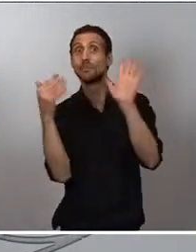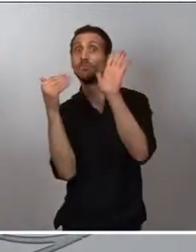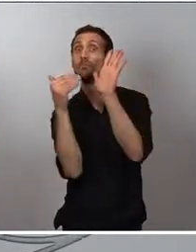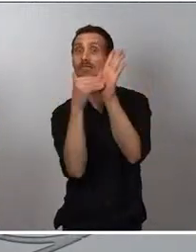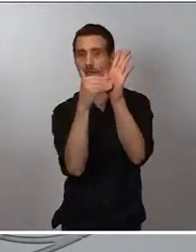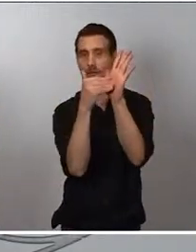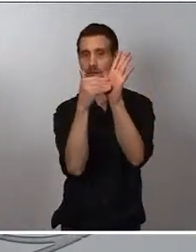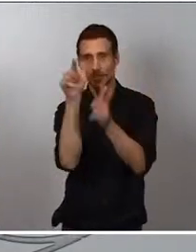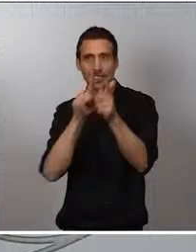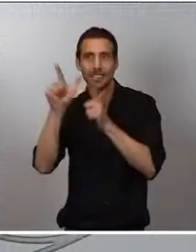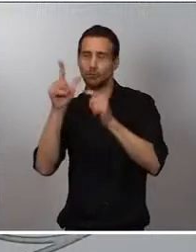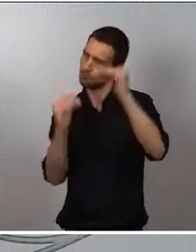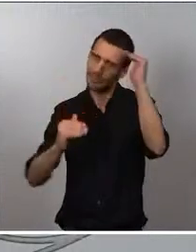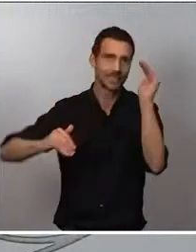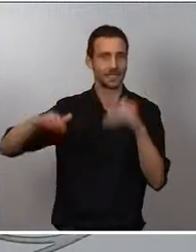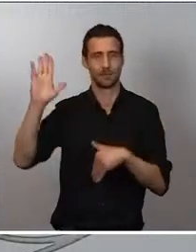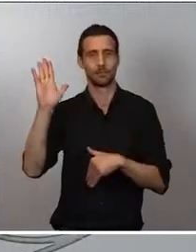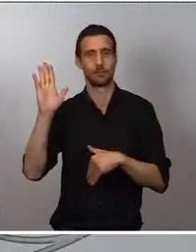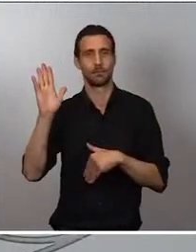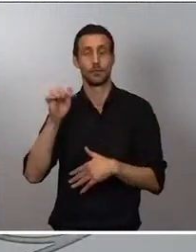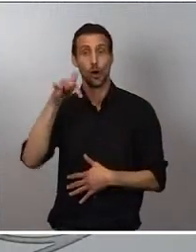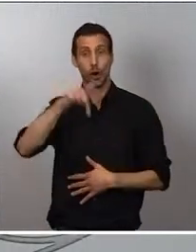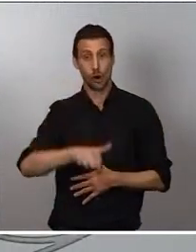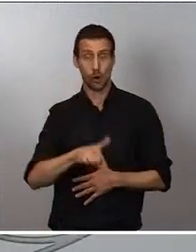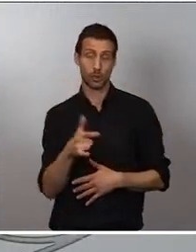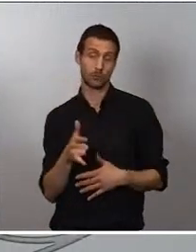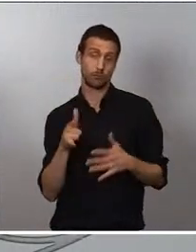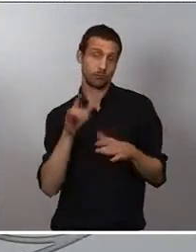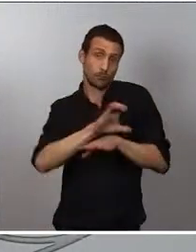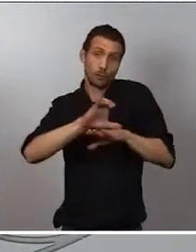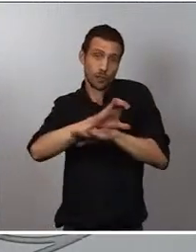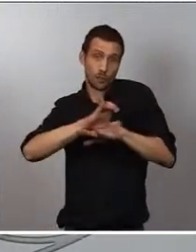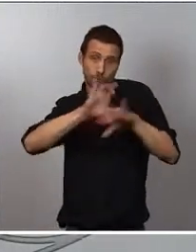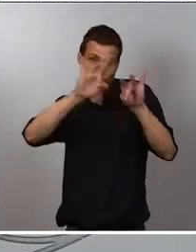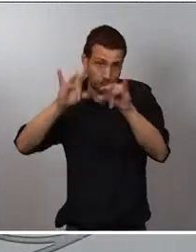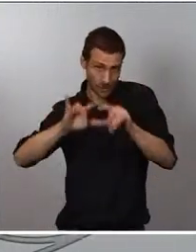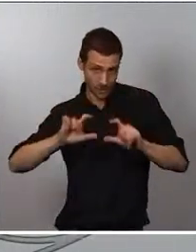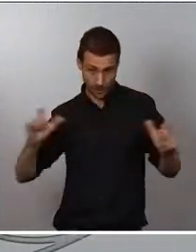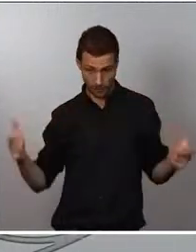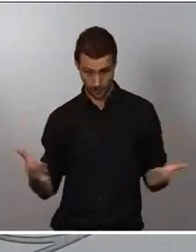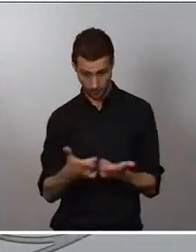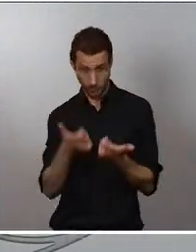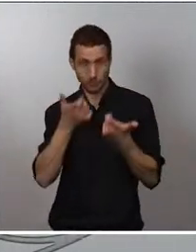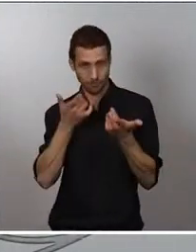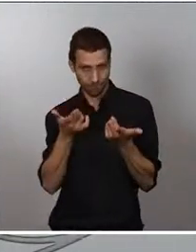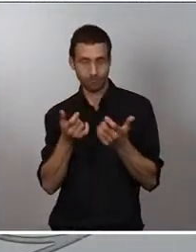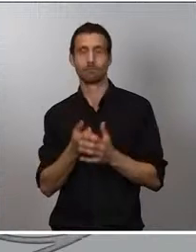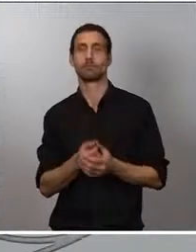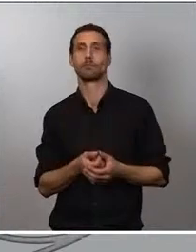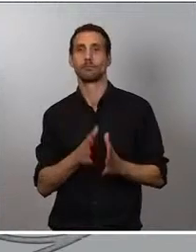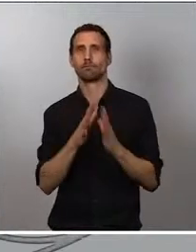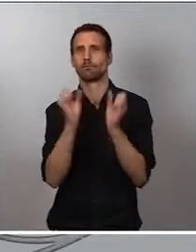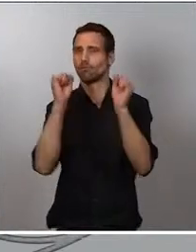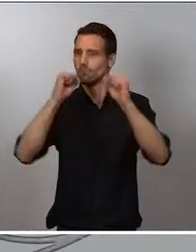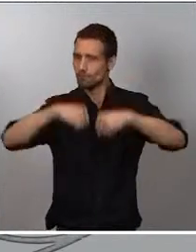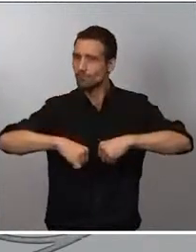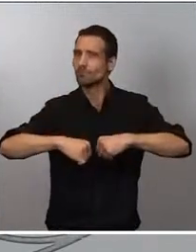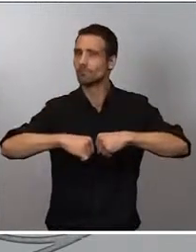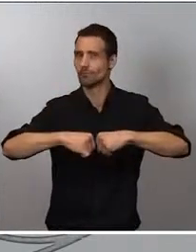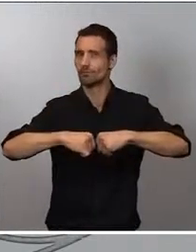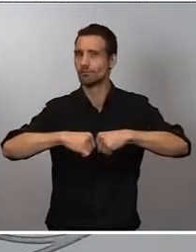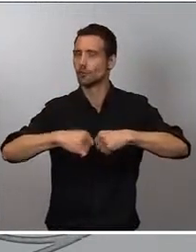en el Consejo Interterritorial hemos llevado un punto que ha contado con un acuerdo de todo el Consejo